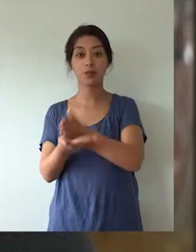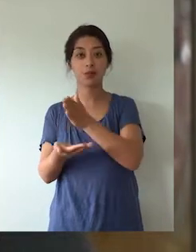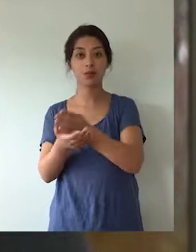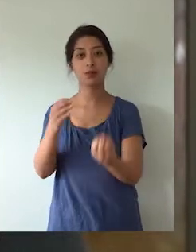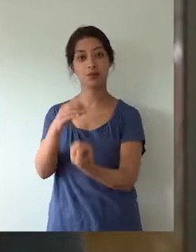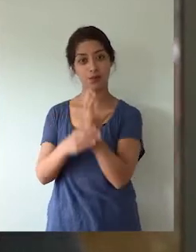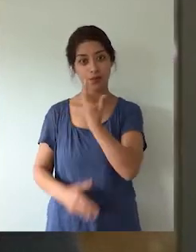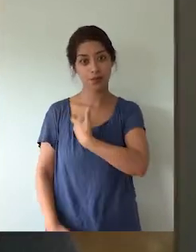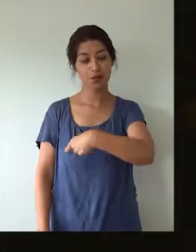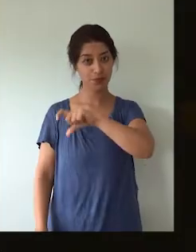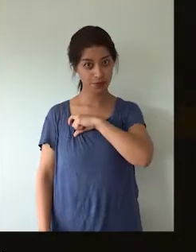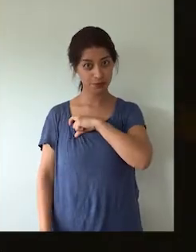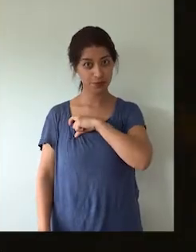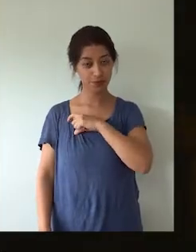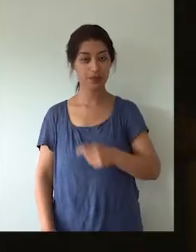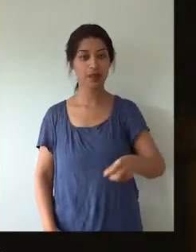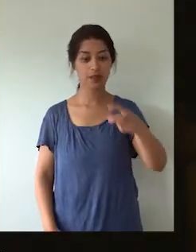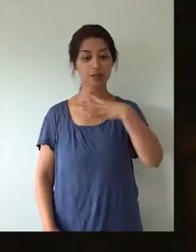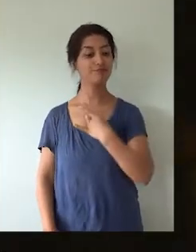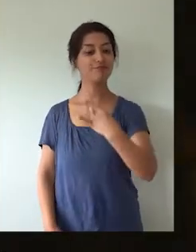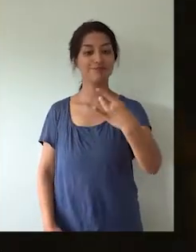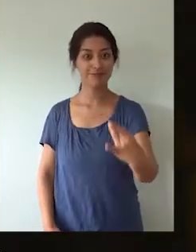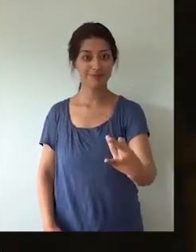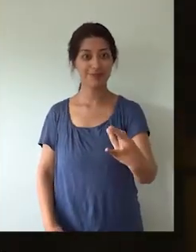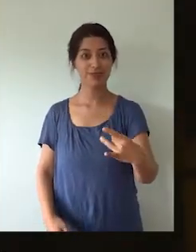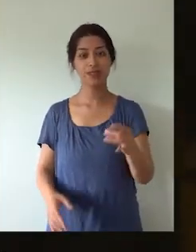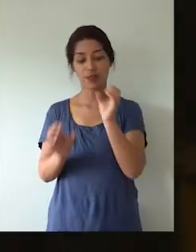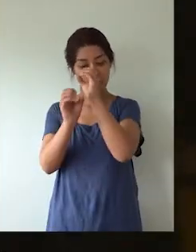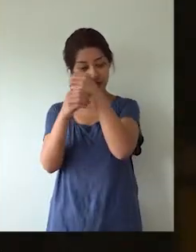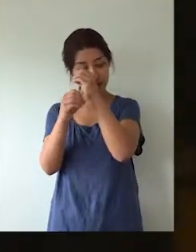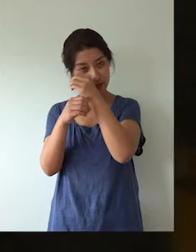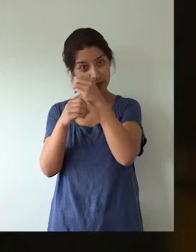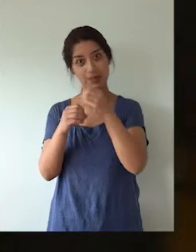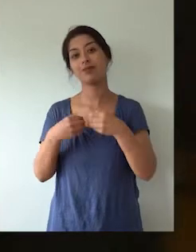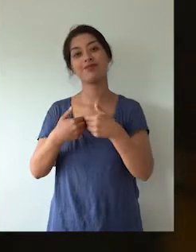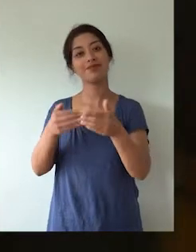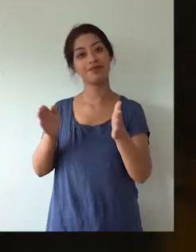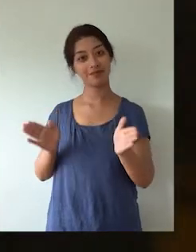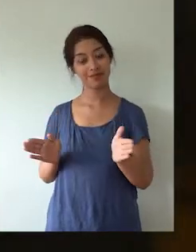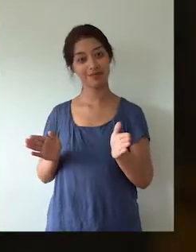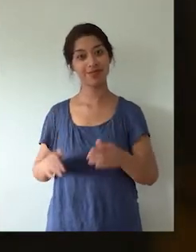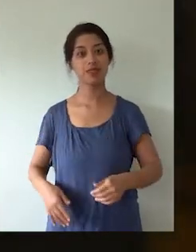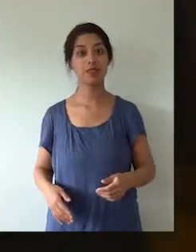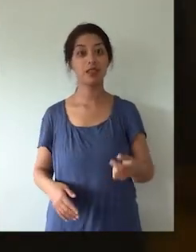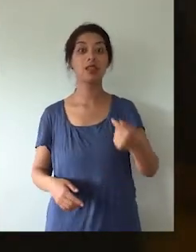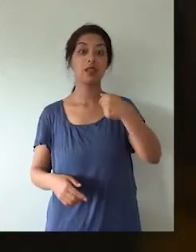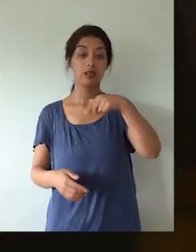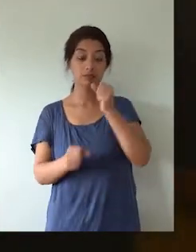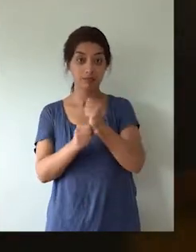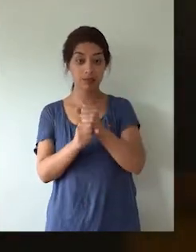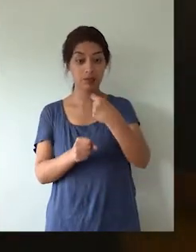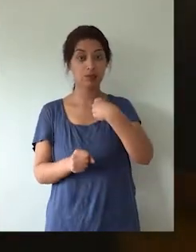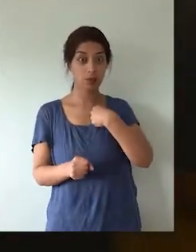España de acá de Los Lagos. Quedamos seleccionados en el programa Abramos Nuestros Laboratorios, en el cual estamos trabajando